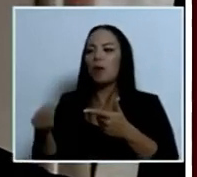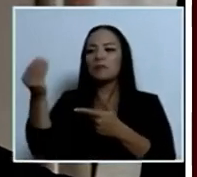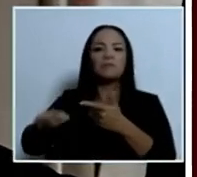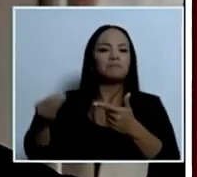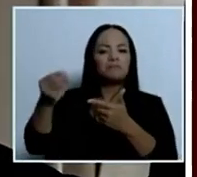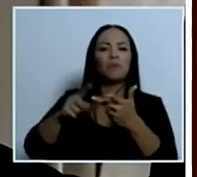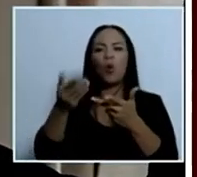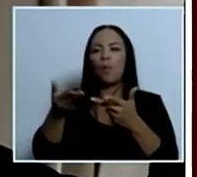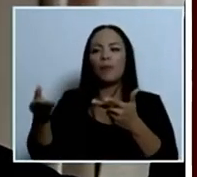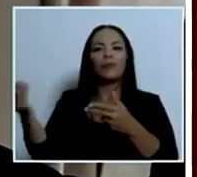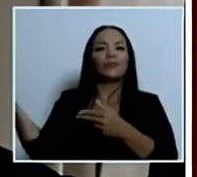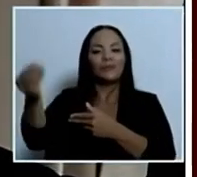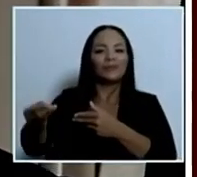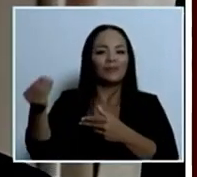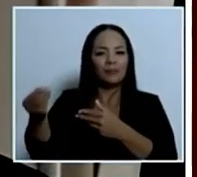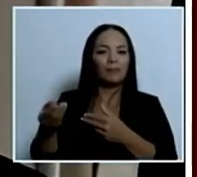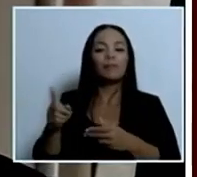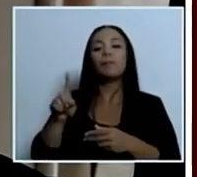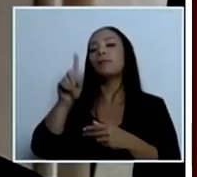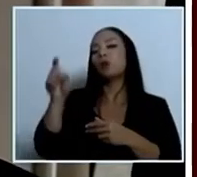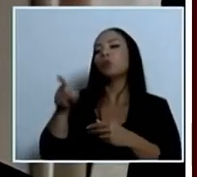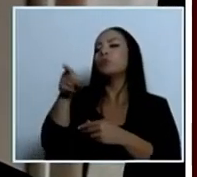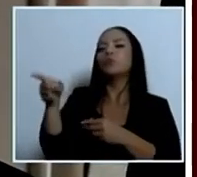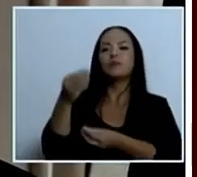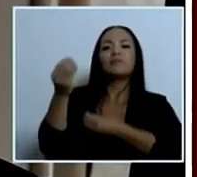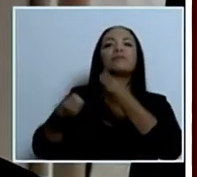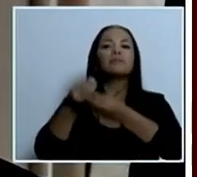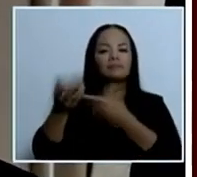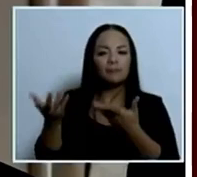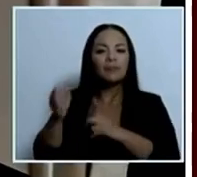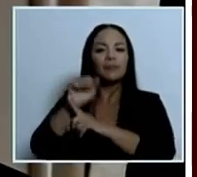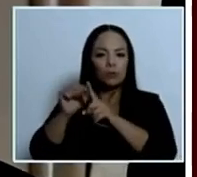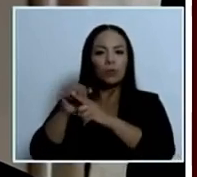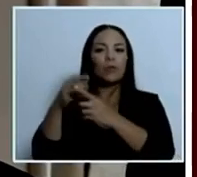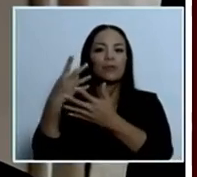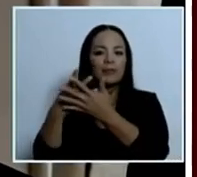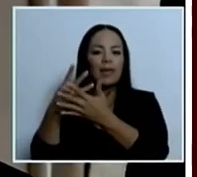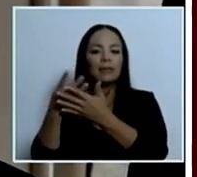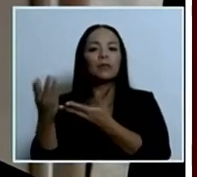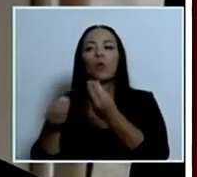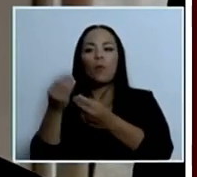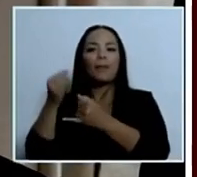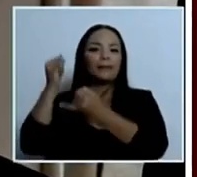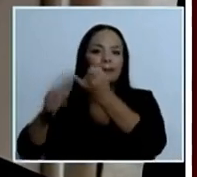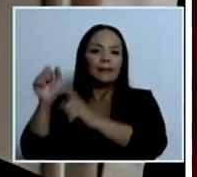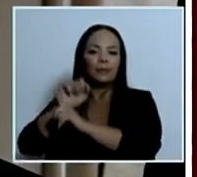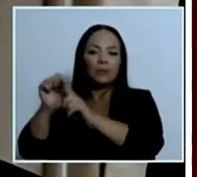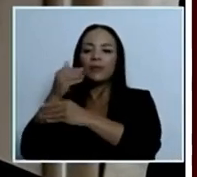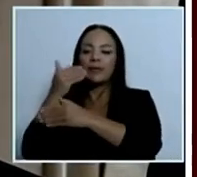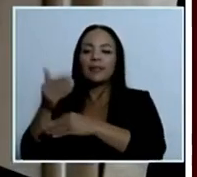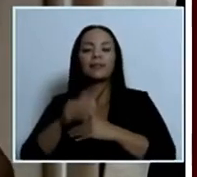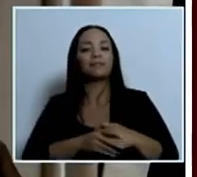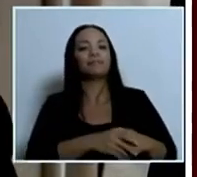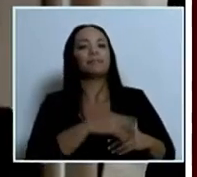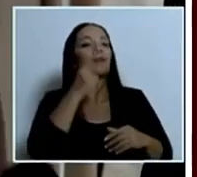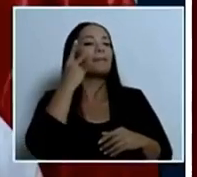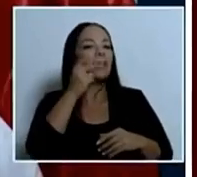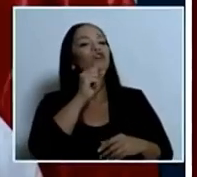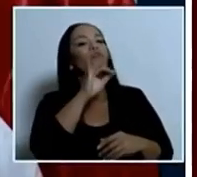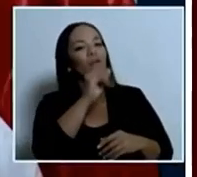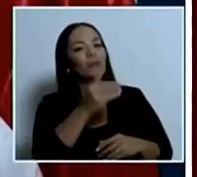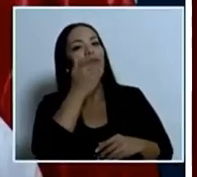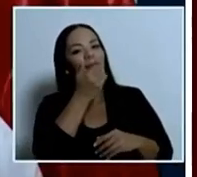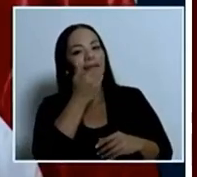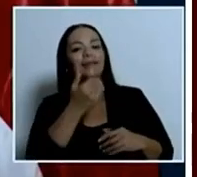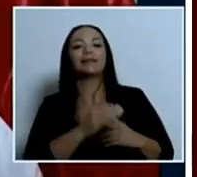a las cárceles que medidas están tomando y que están haciendo para combatir esta situación gracias vea doña Sofía muchísimas gracias